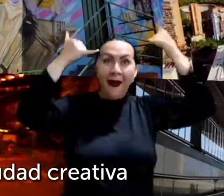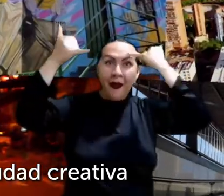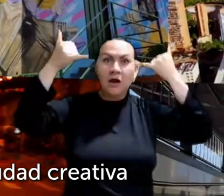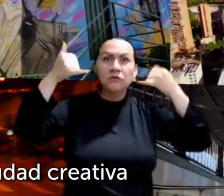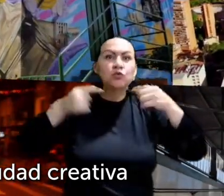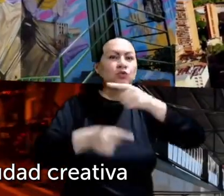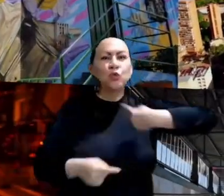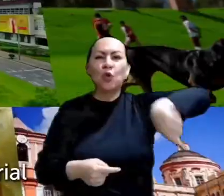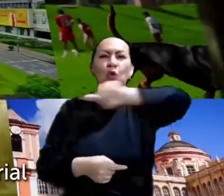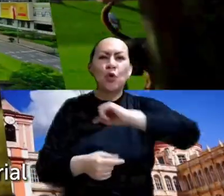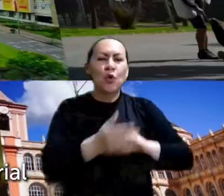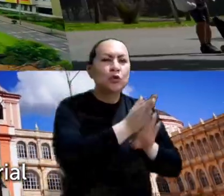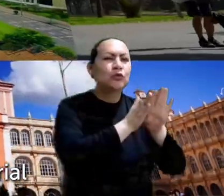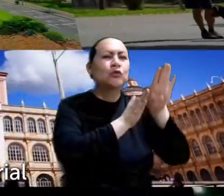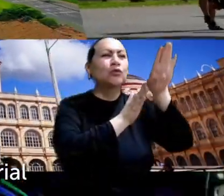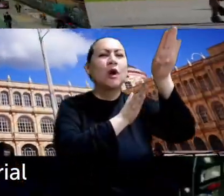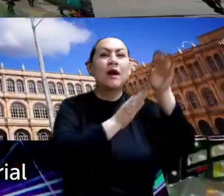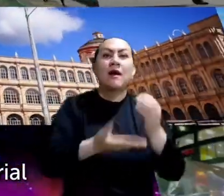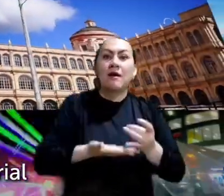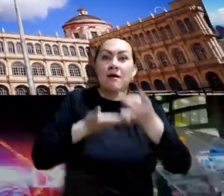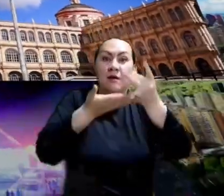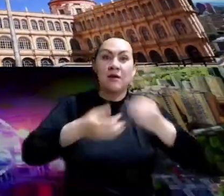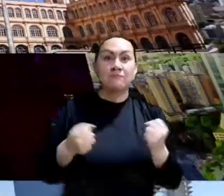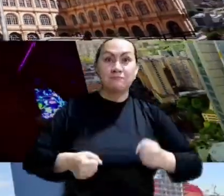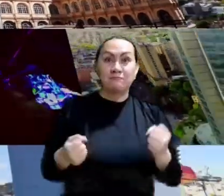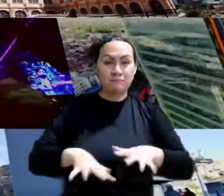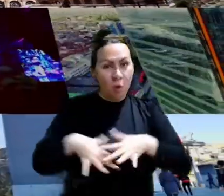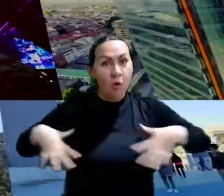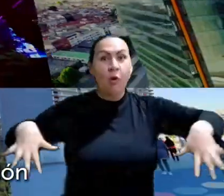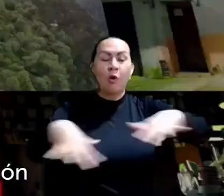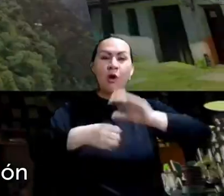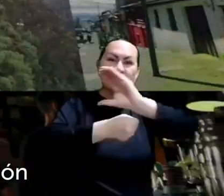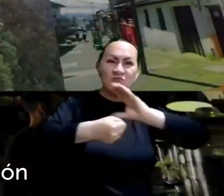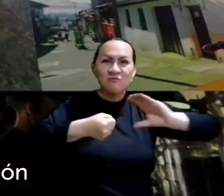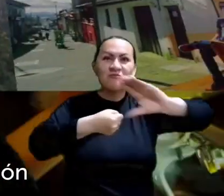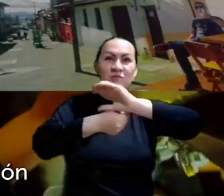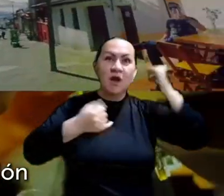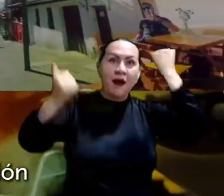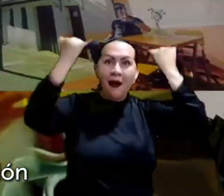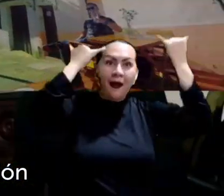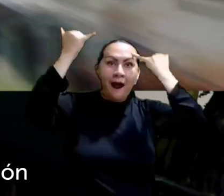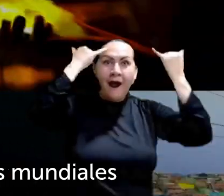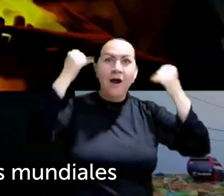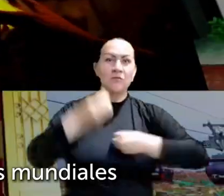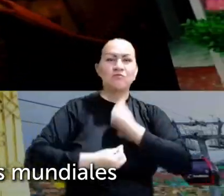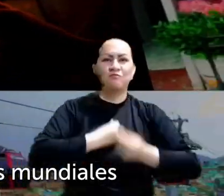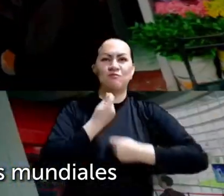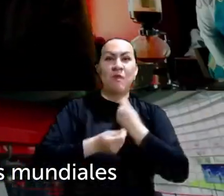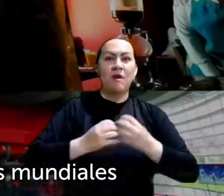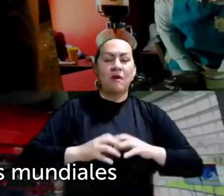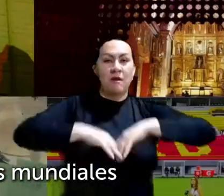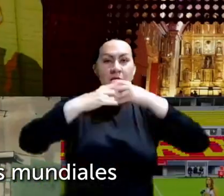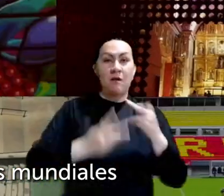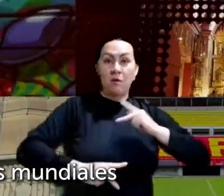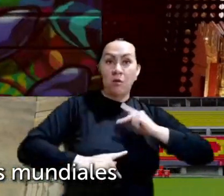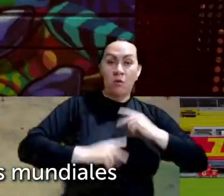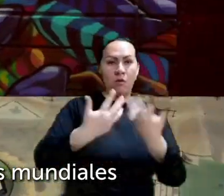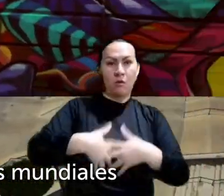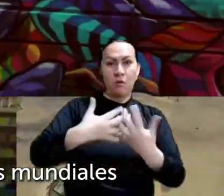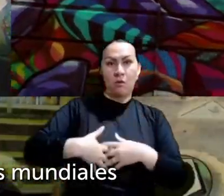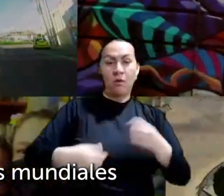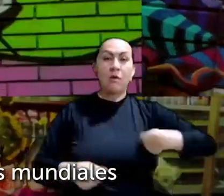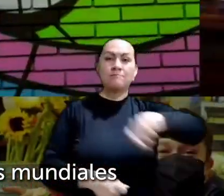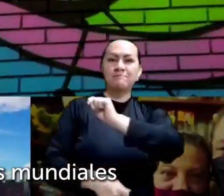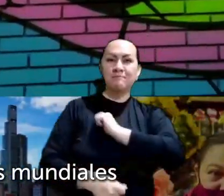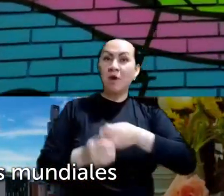una ciudad creativa, emprendedora y empresarial, llena de talentos, en constante transformación para estar a la altura de